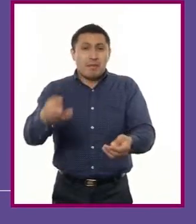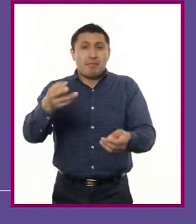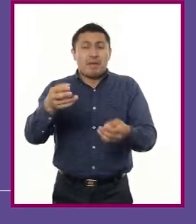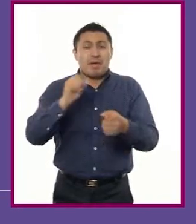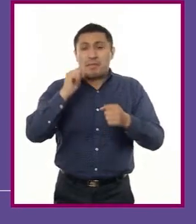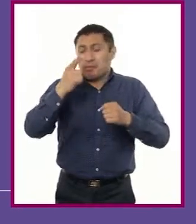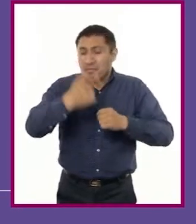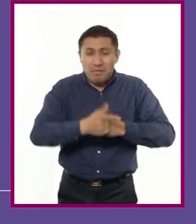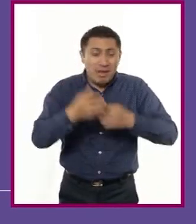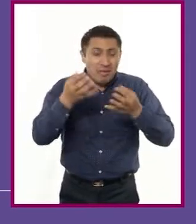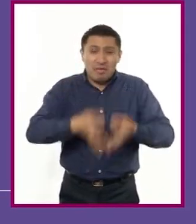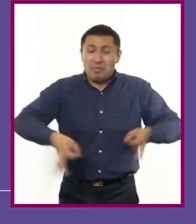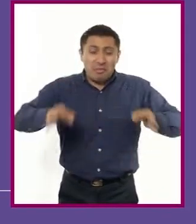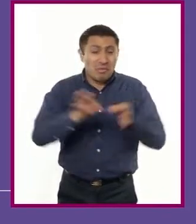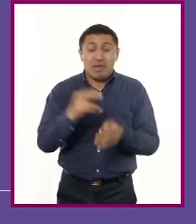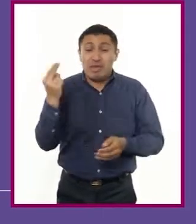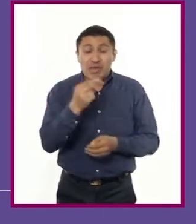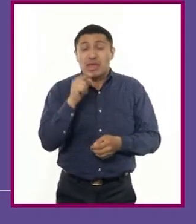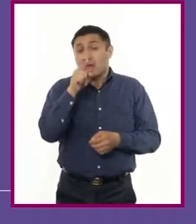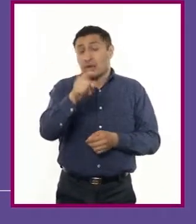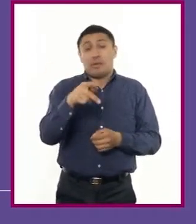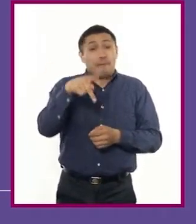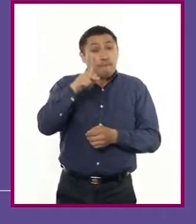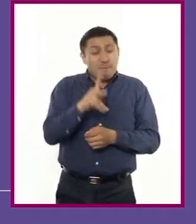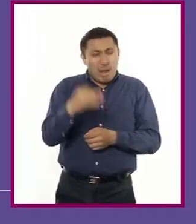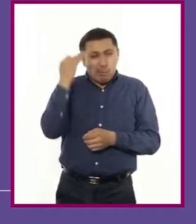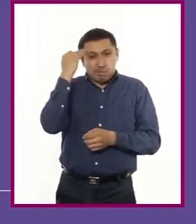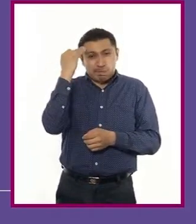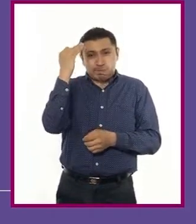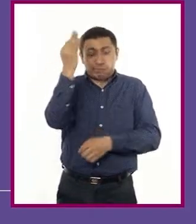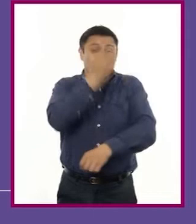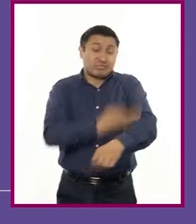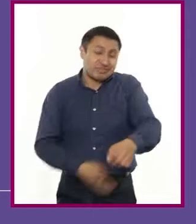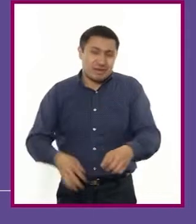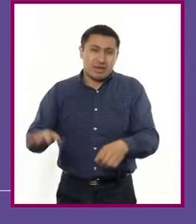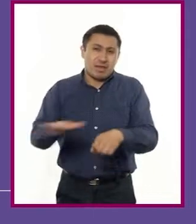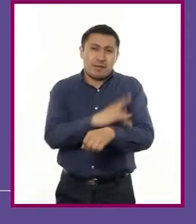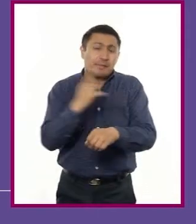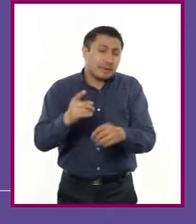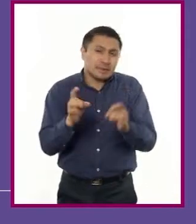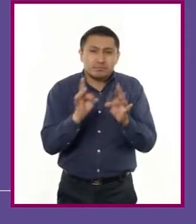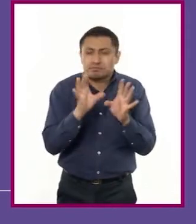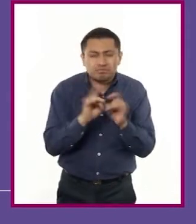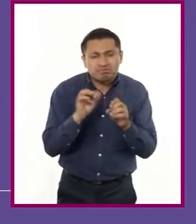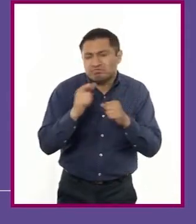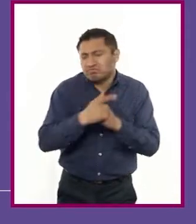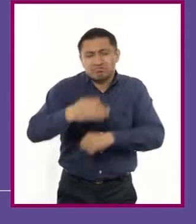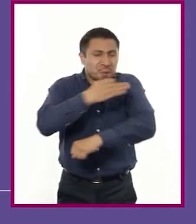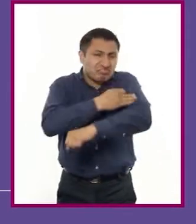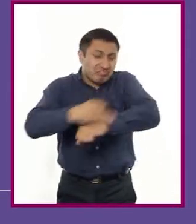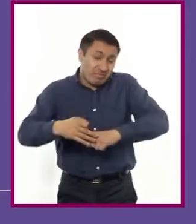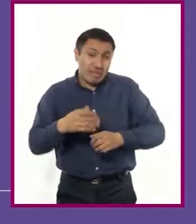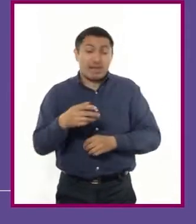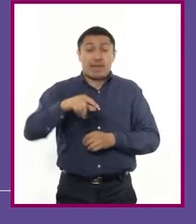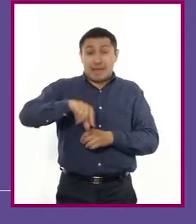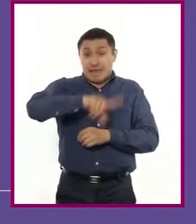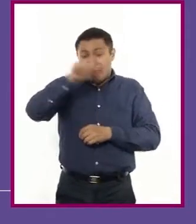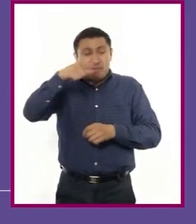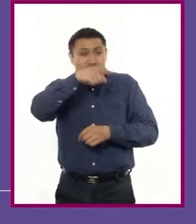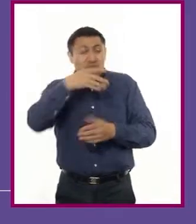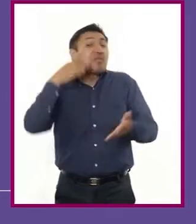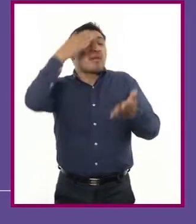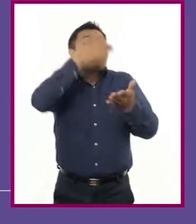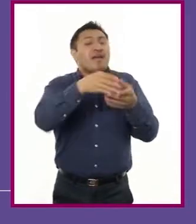Sin embargo, se te hace tarde debido a un contratiempo familiar y al llegar te das cuenta